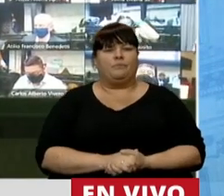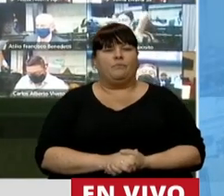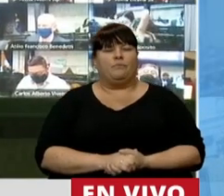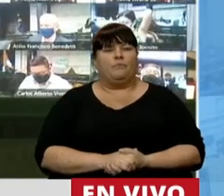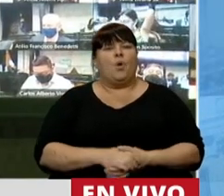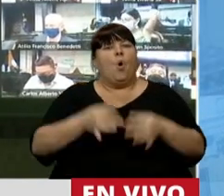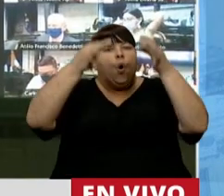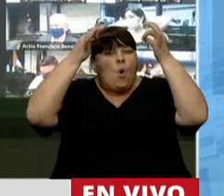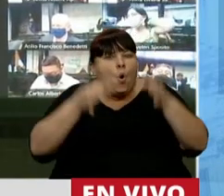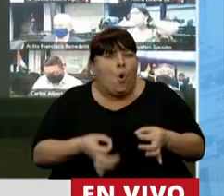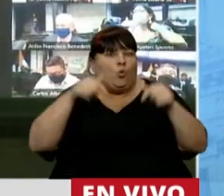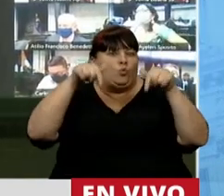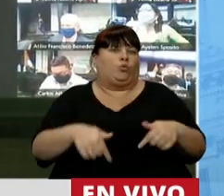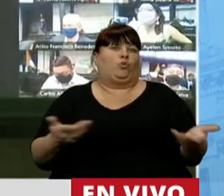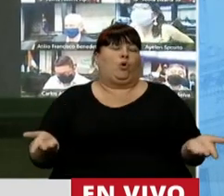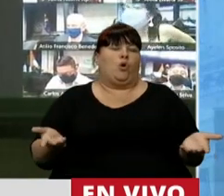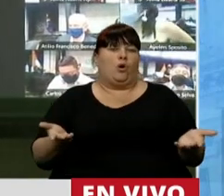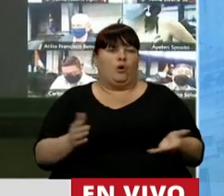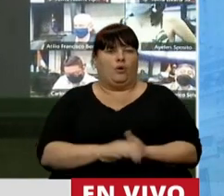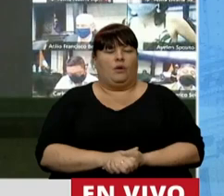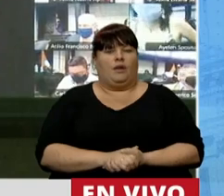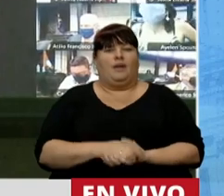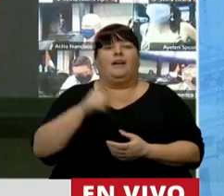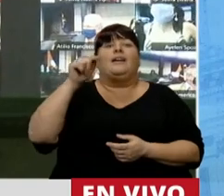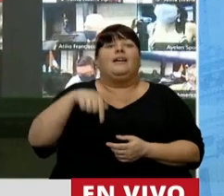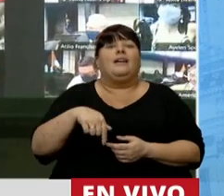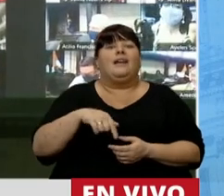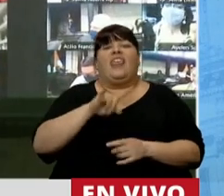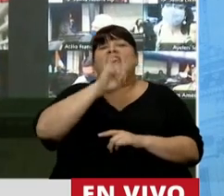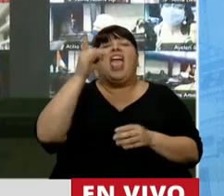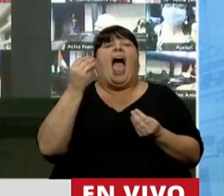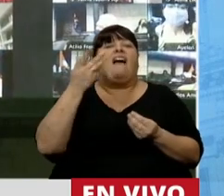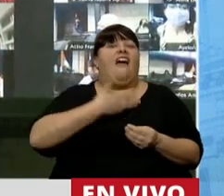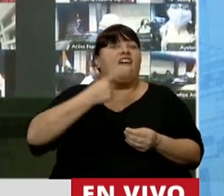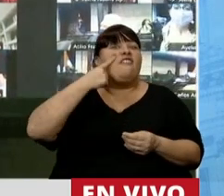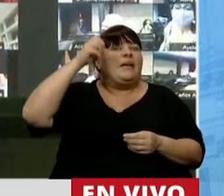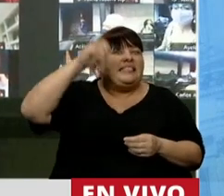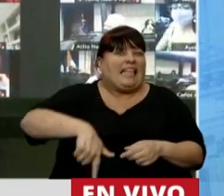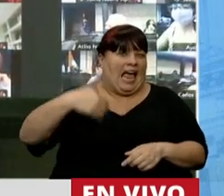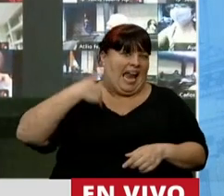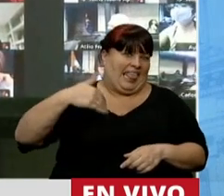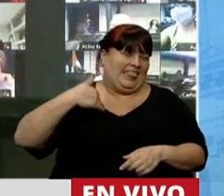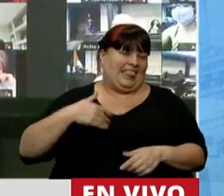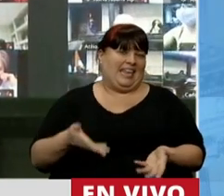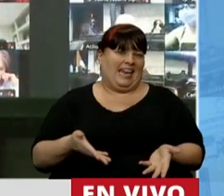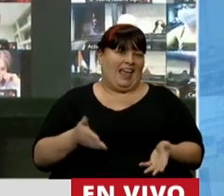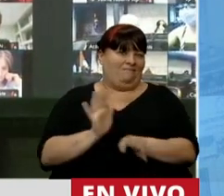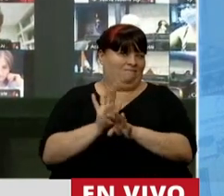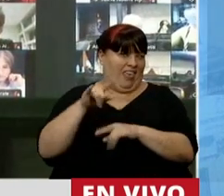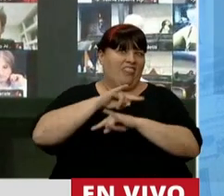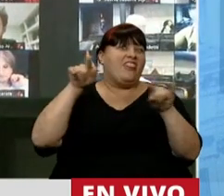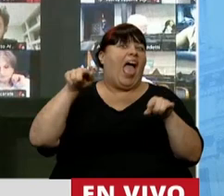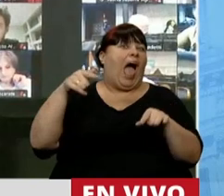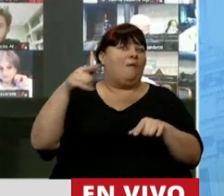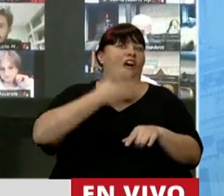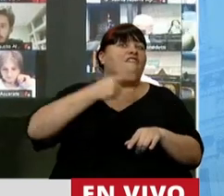justo esto sucede cuando vino el diablo. está el fondo en la Argentina. Está